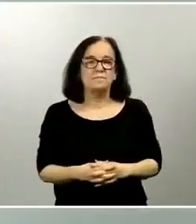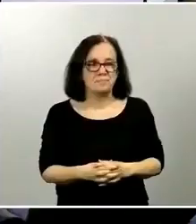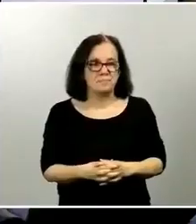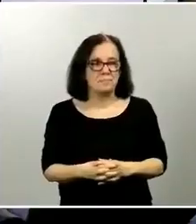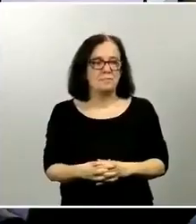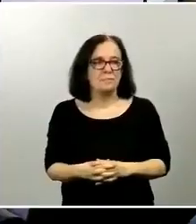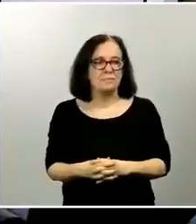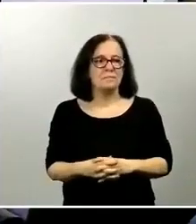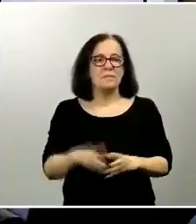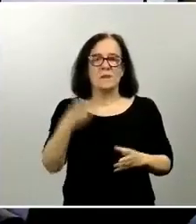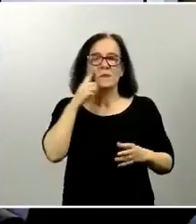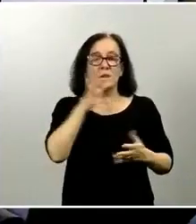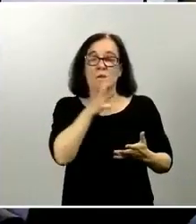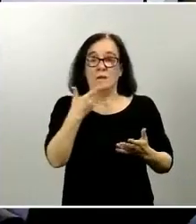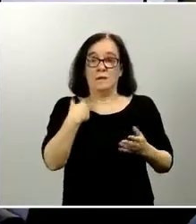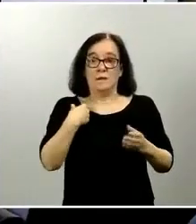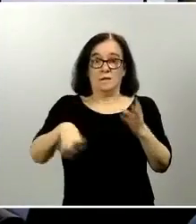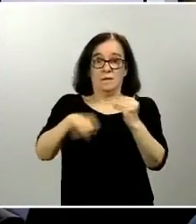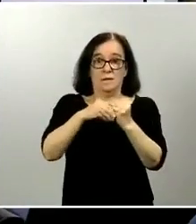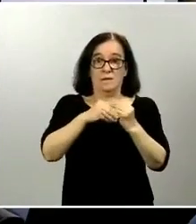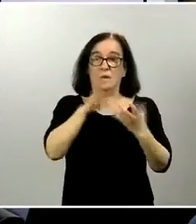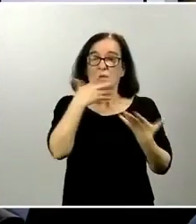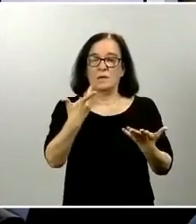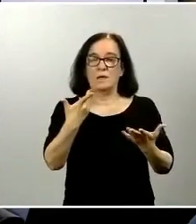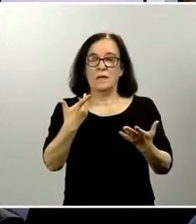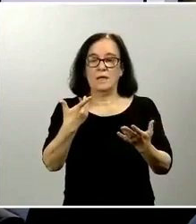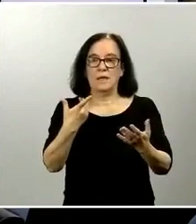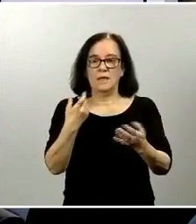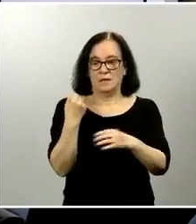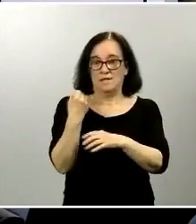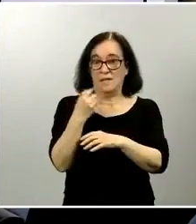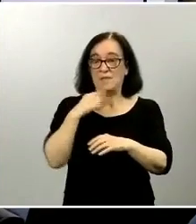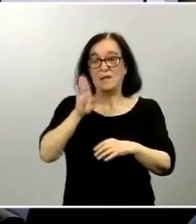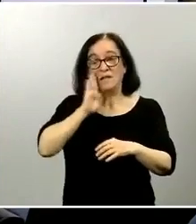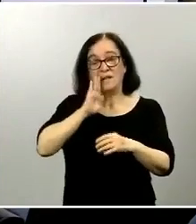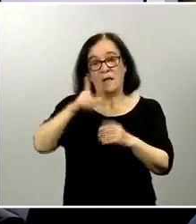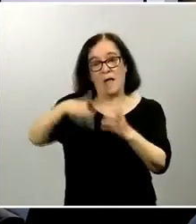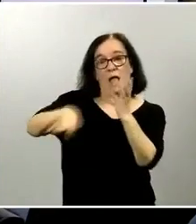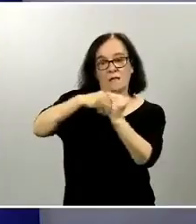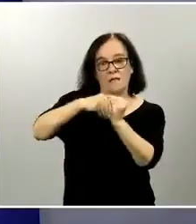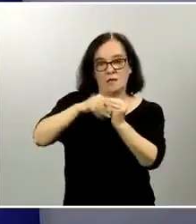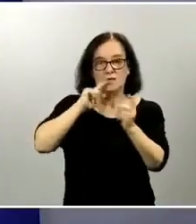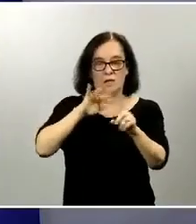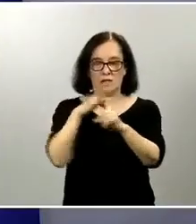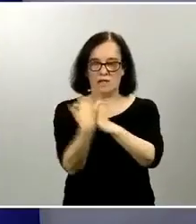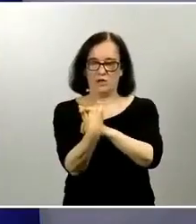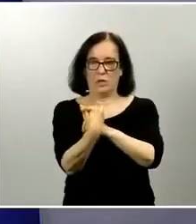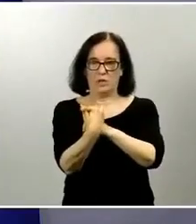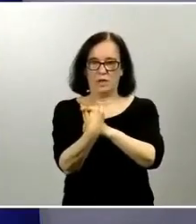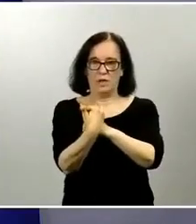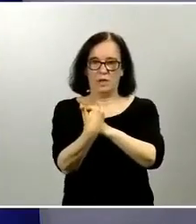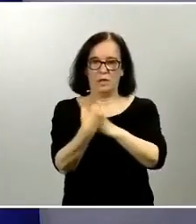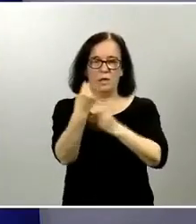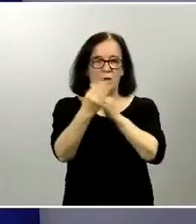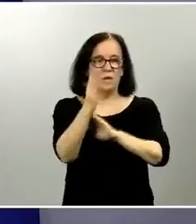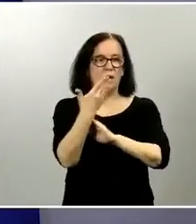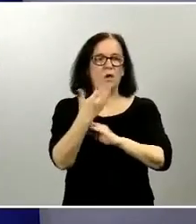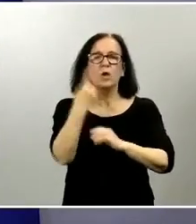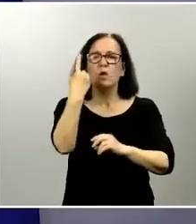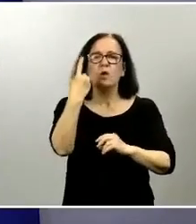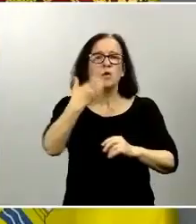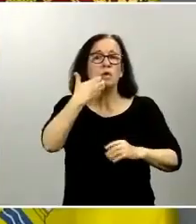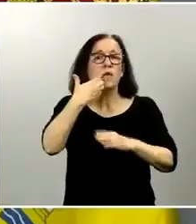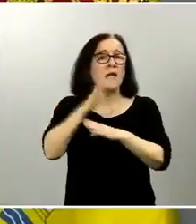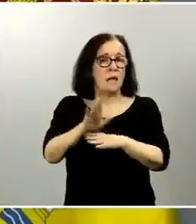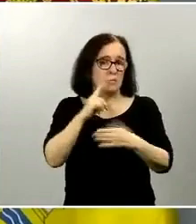si me permiten es por reforzar esta situación que nos plantea esto es uno de los ejemplos de